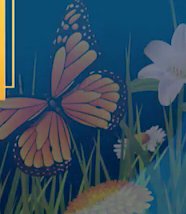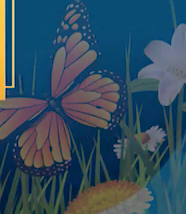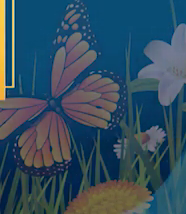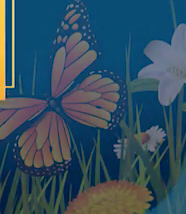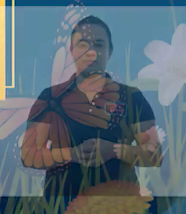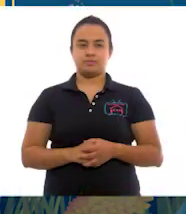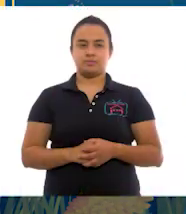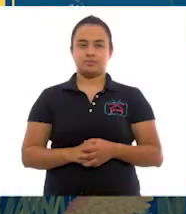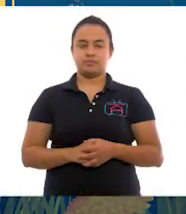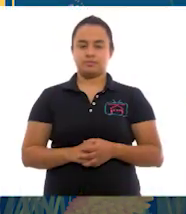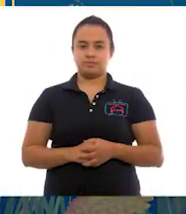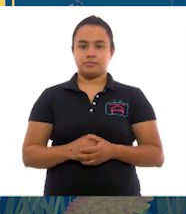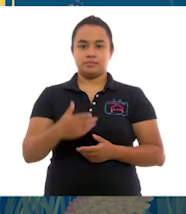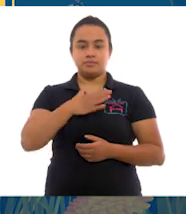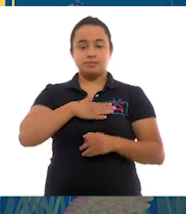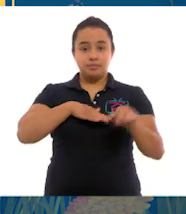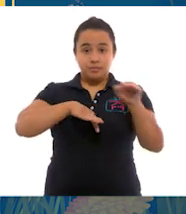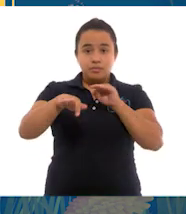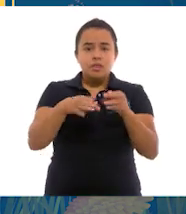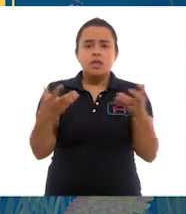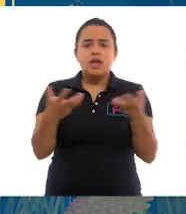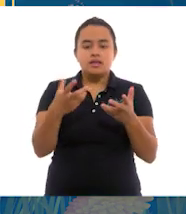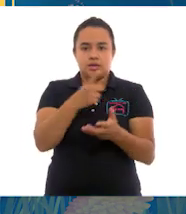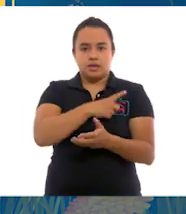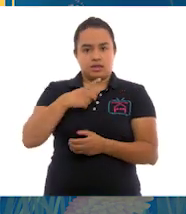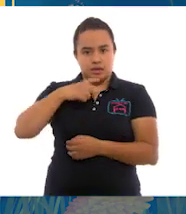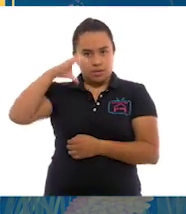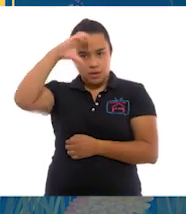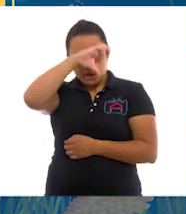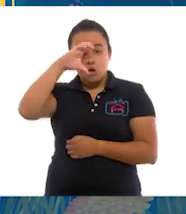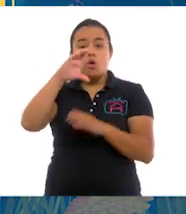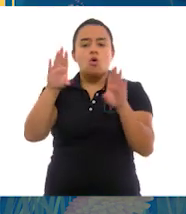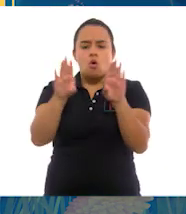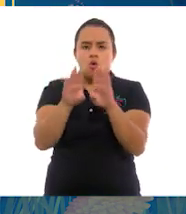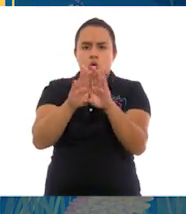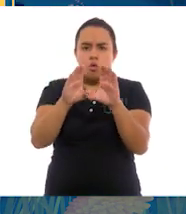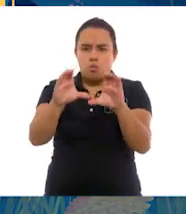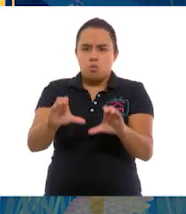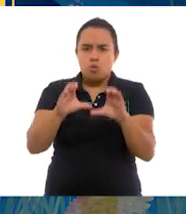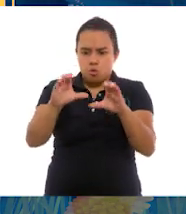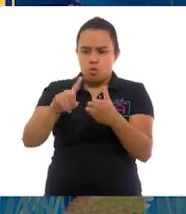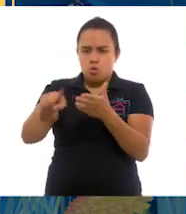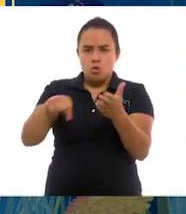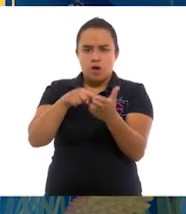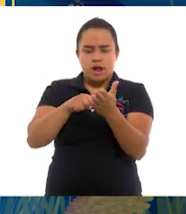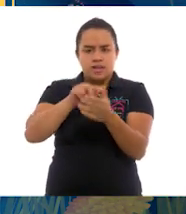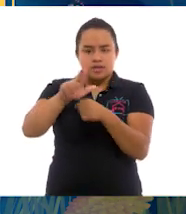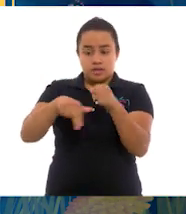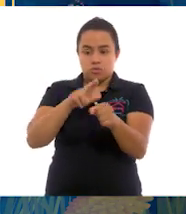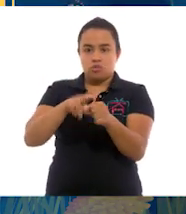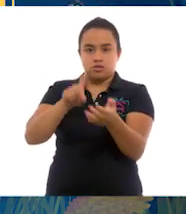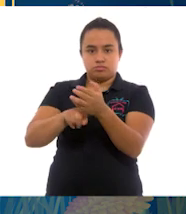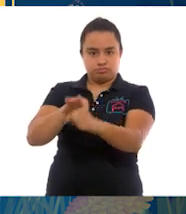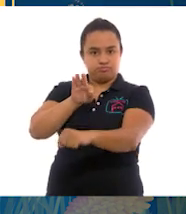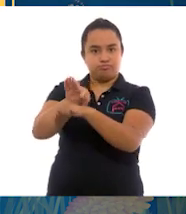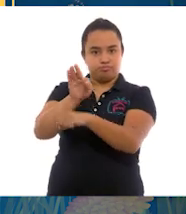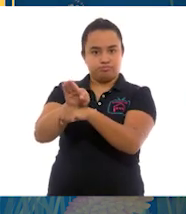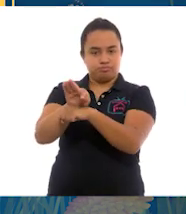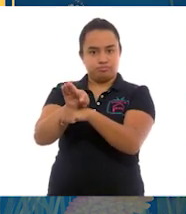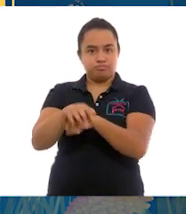Mi trabajo es hacer conciencia sobre la conservación de las áreas naturales.